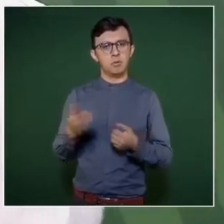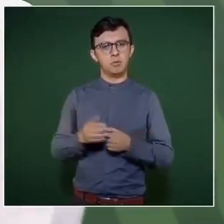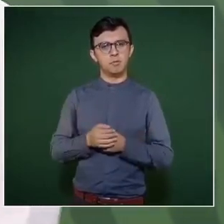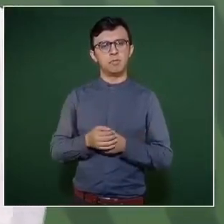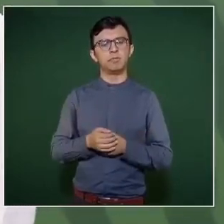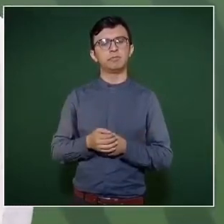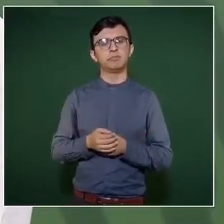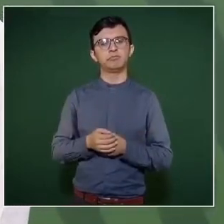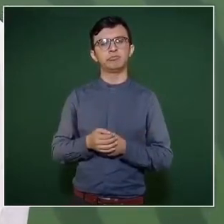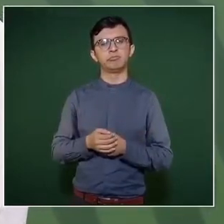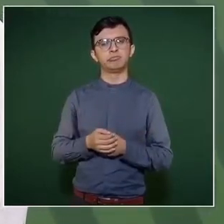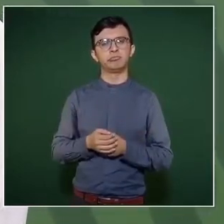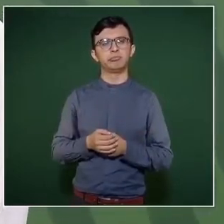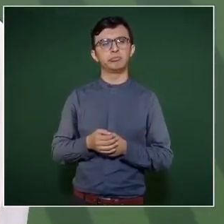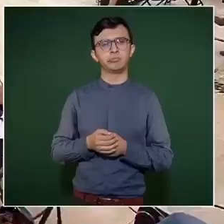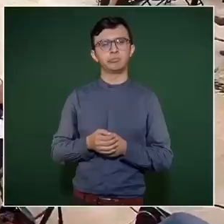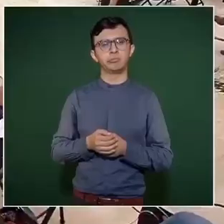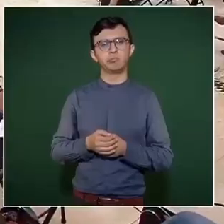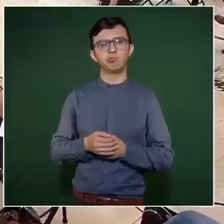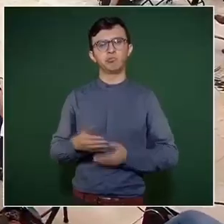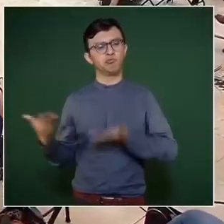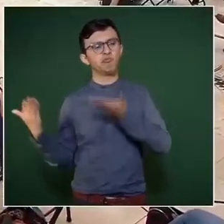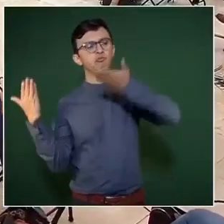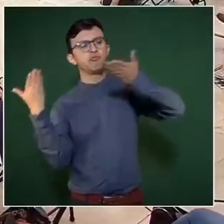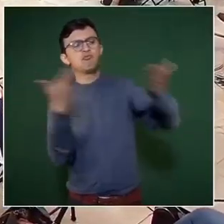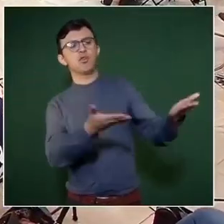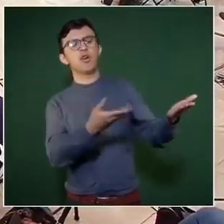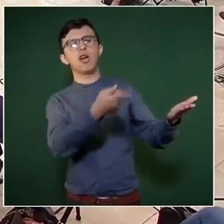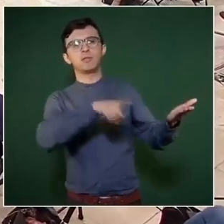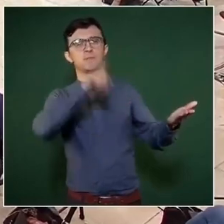pues que se trata de una manipulación